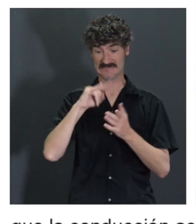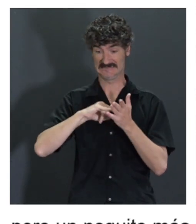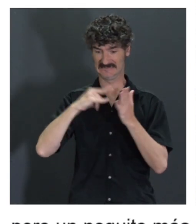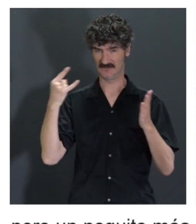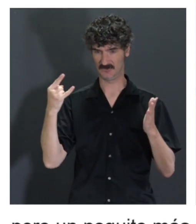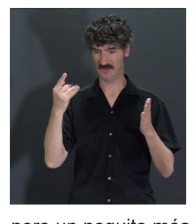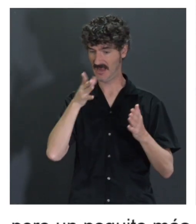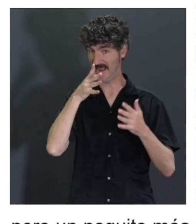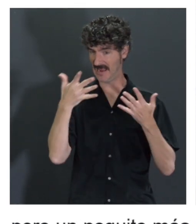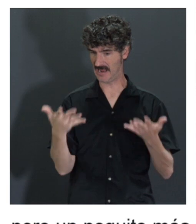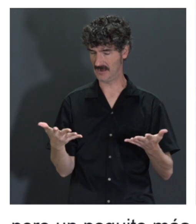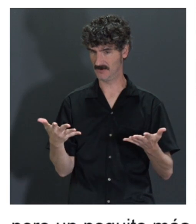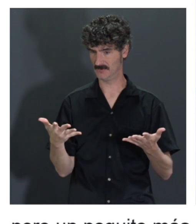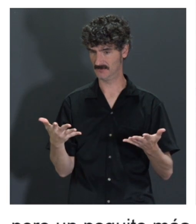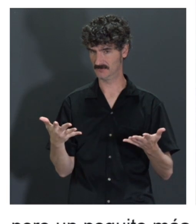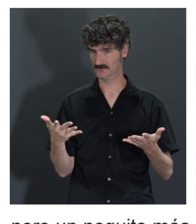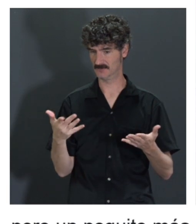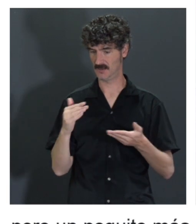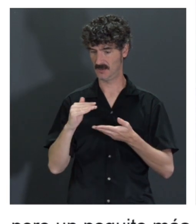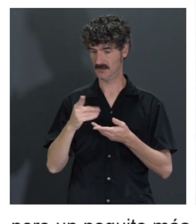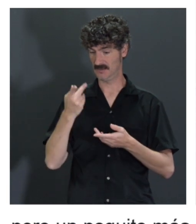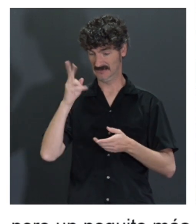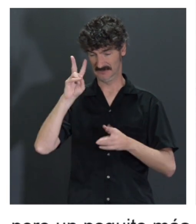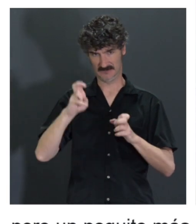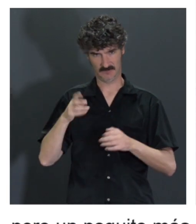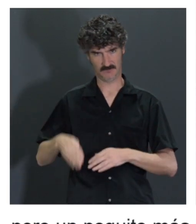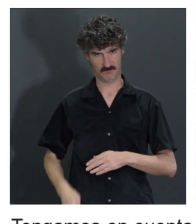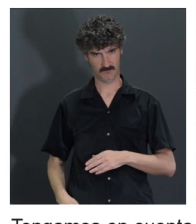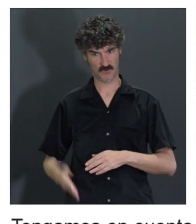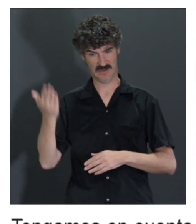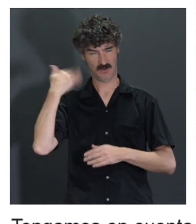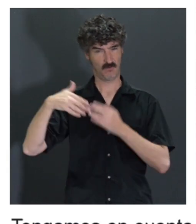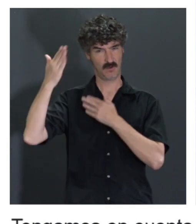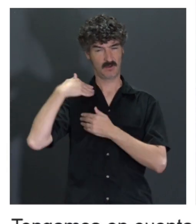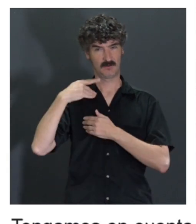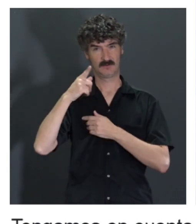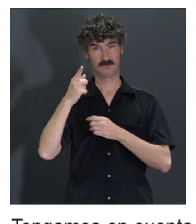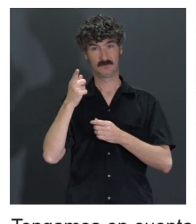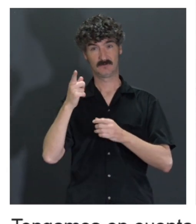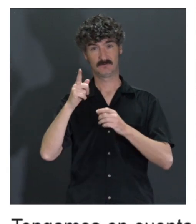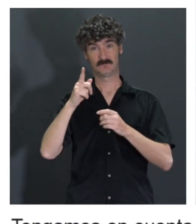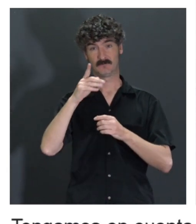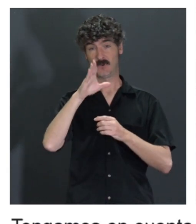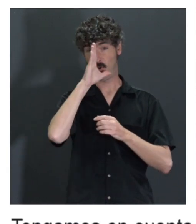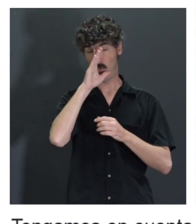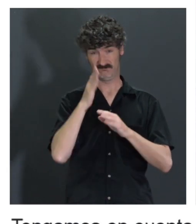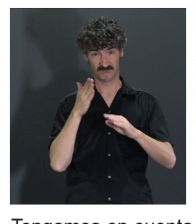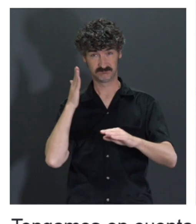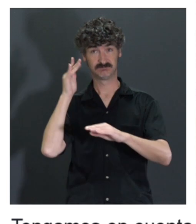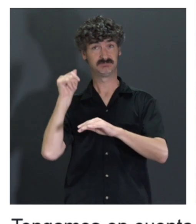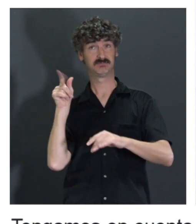ver, nosotros ahora mismo en el bolsillo llevamos más capacidad de computación de la que tenía la NASA cuando llevó al primer ser humano a la Luna.